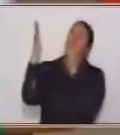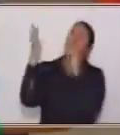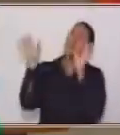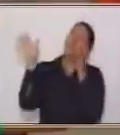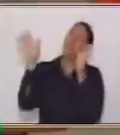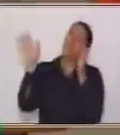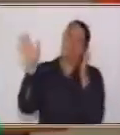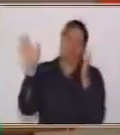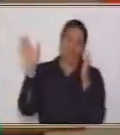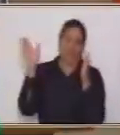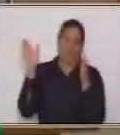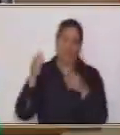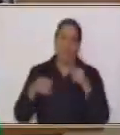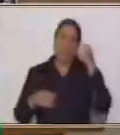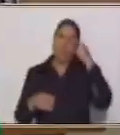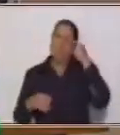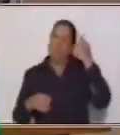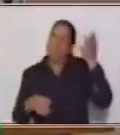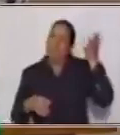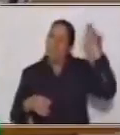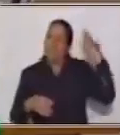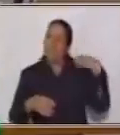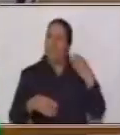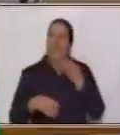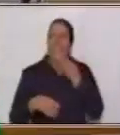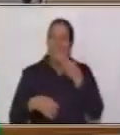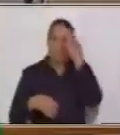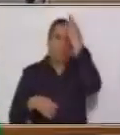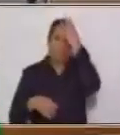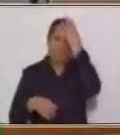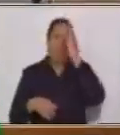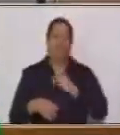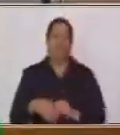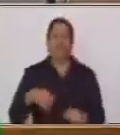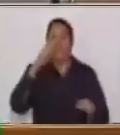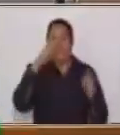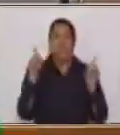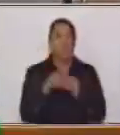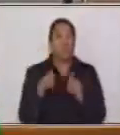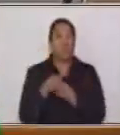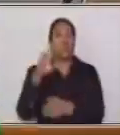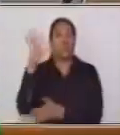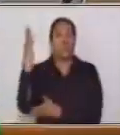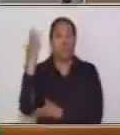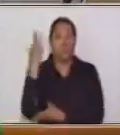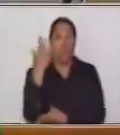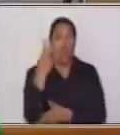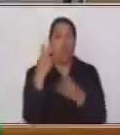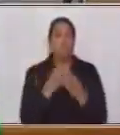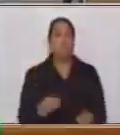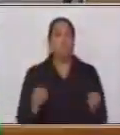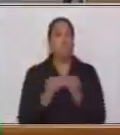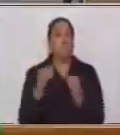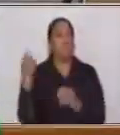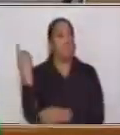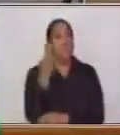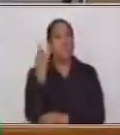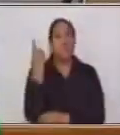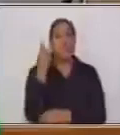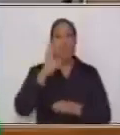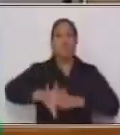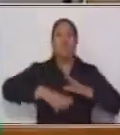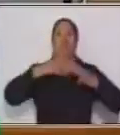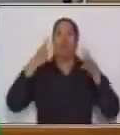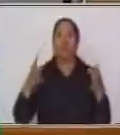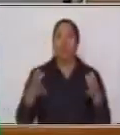También, de los árboles sacamos algo muy importante. Los frutos como la